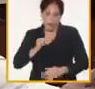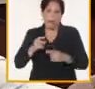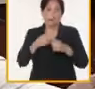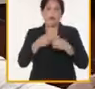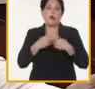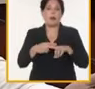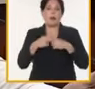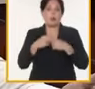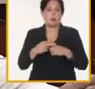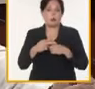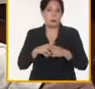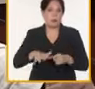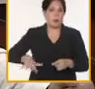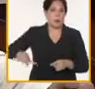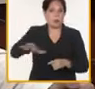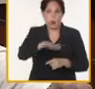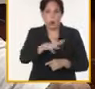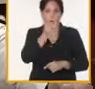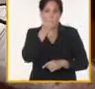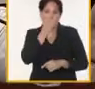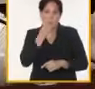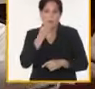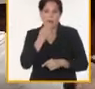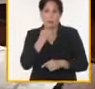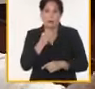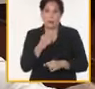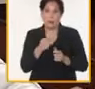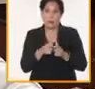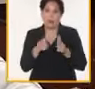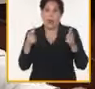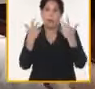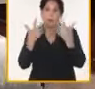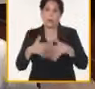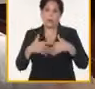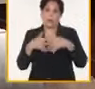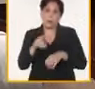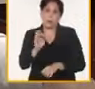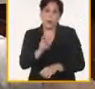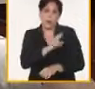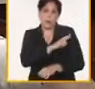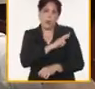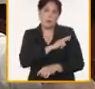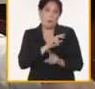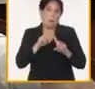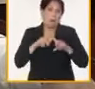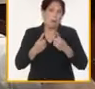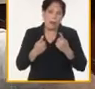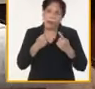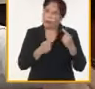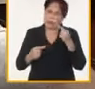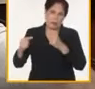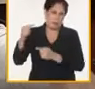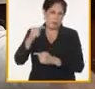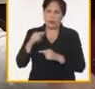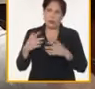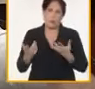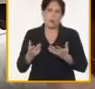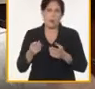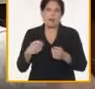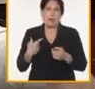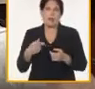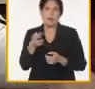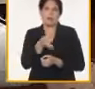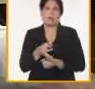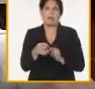alimentar a toda la población pase por soluciones de grandes producciones aquí hay un elemento esencial que está asociado a lo que pasa en la